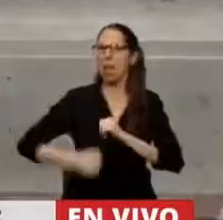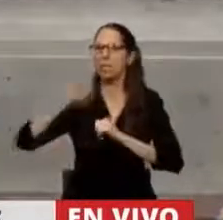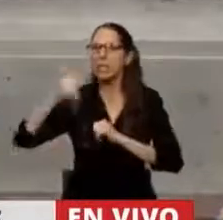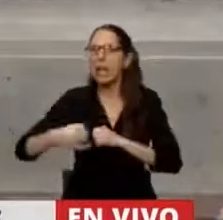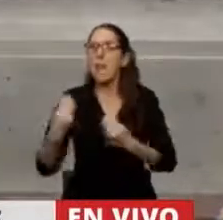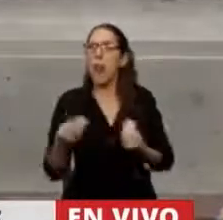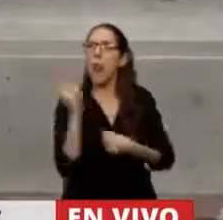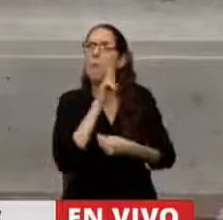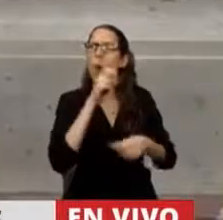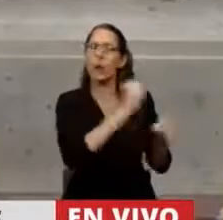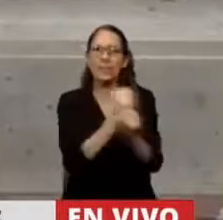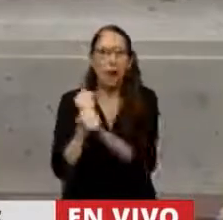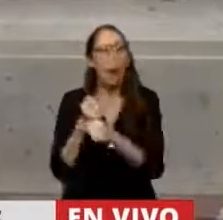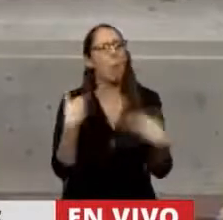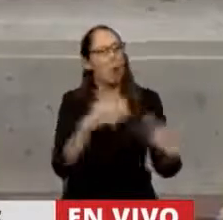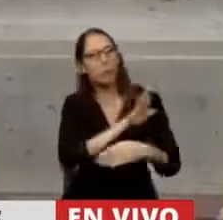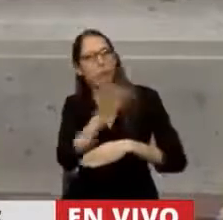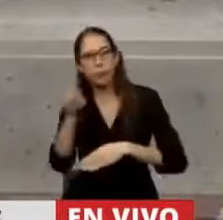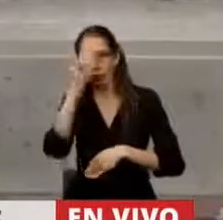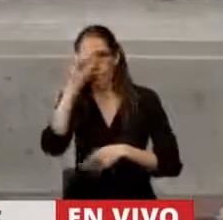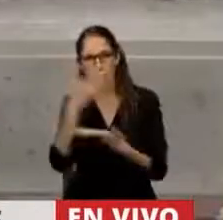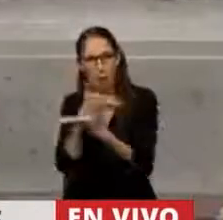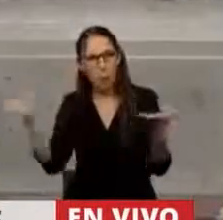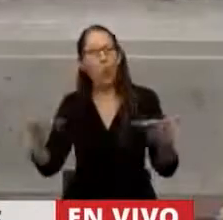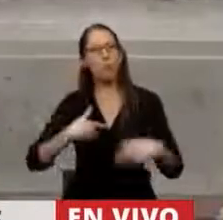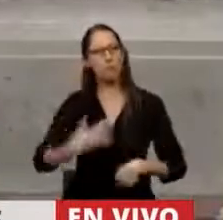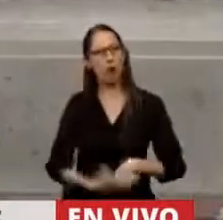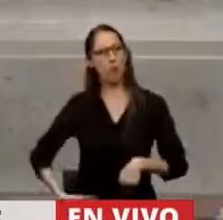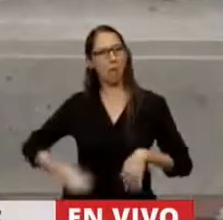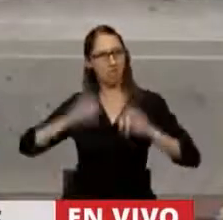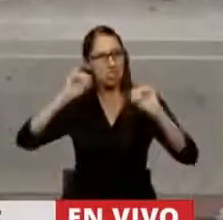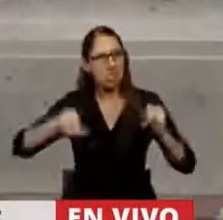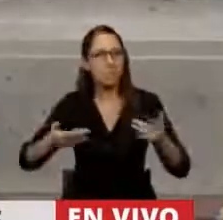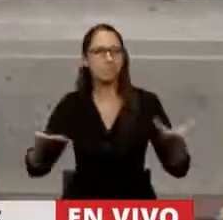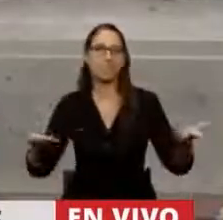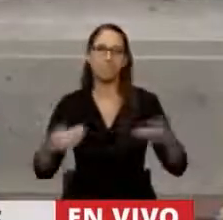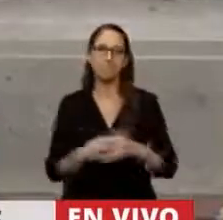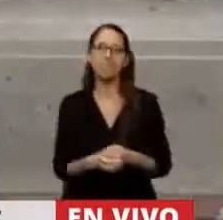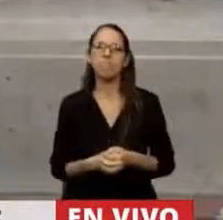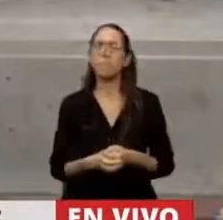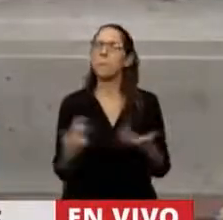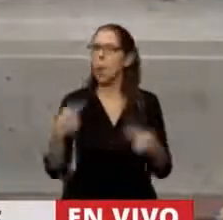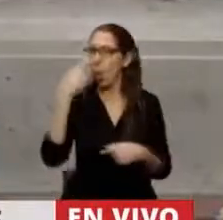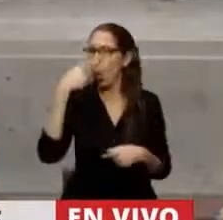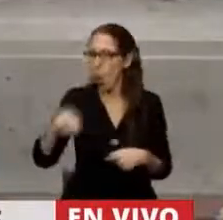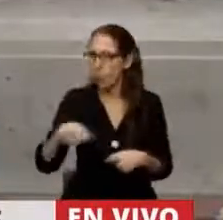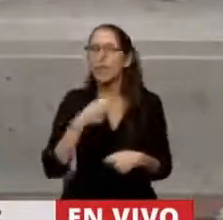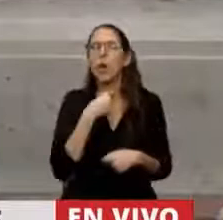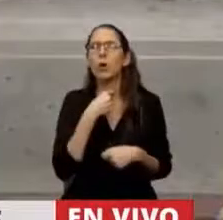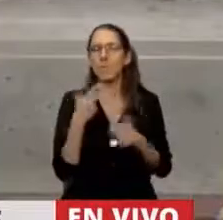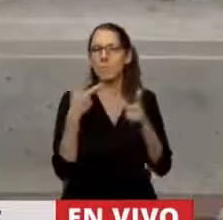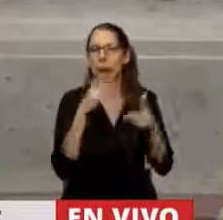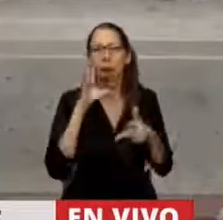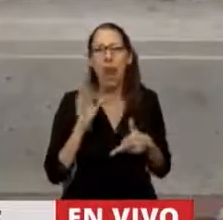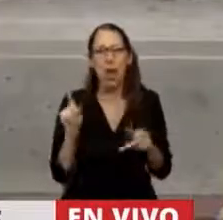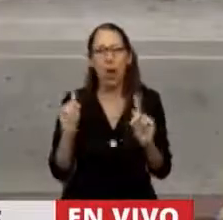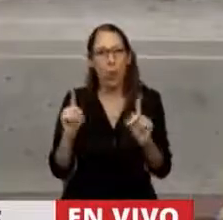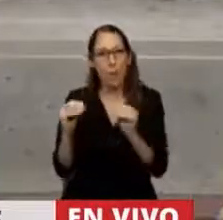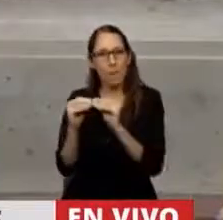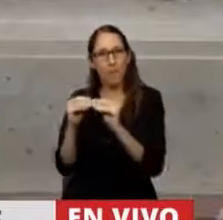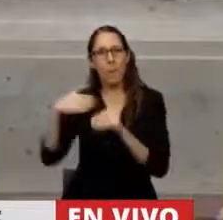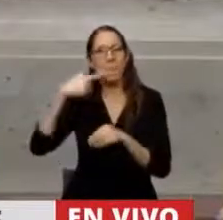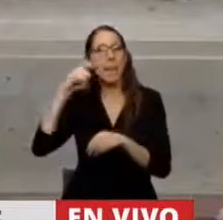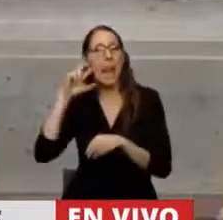realizarlo en los hospitales públicos. Para terminar, quiero decir algo que dijo mi compañera Miriam Bregman cuando